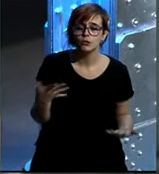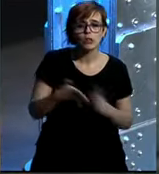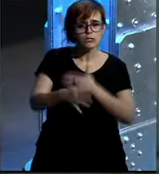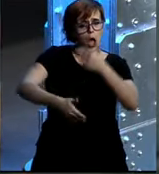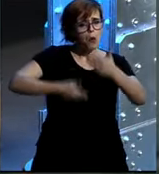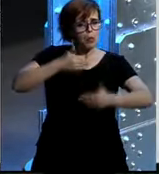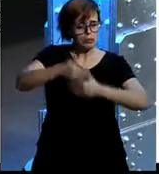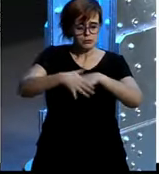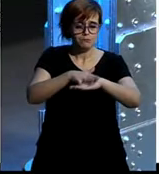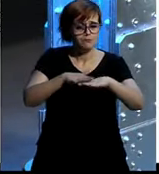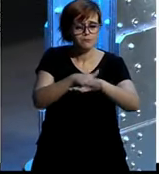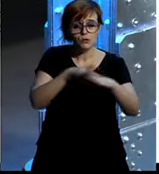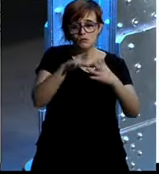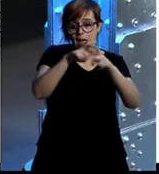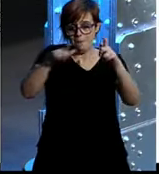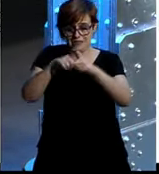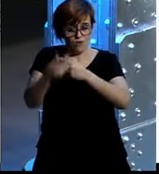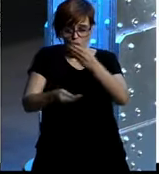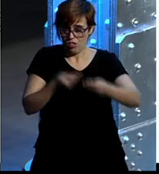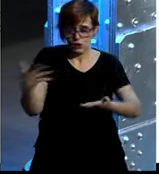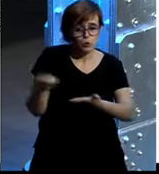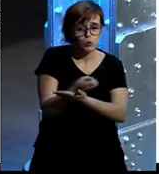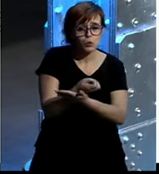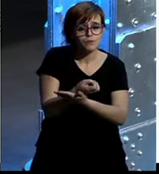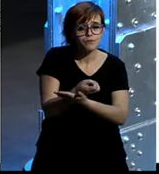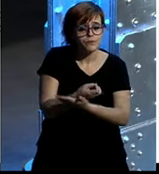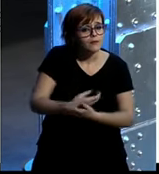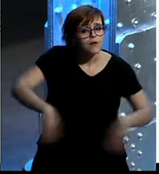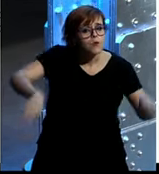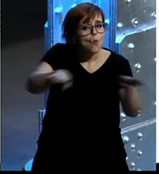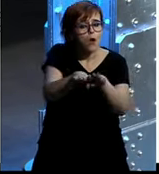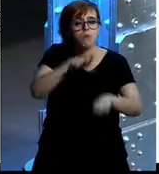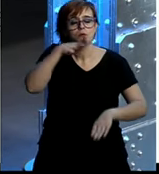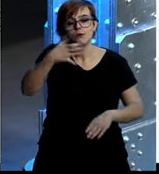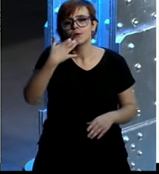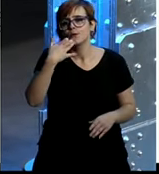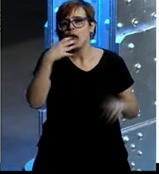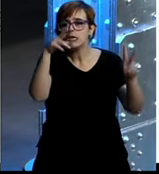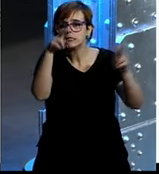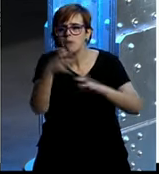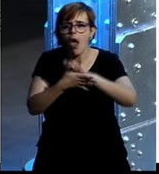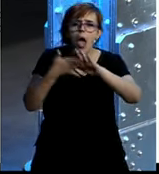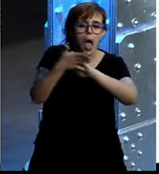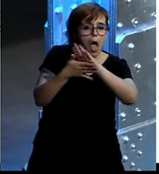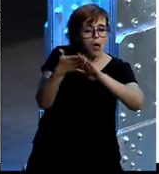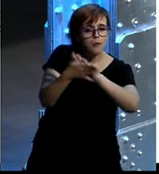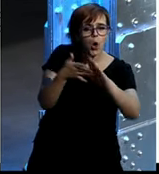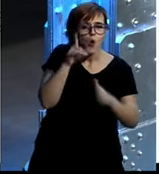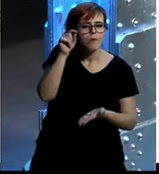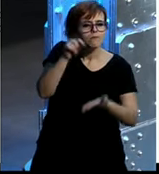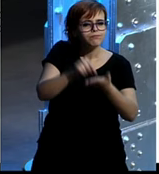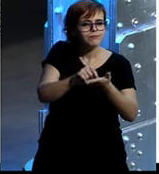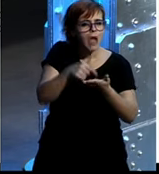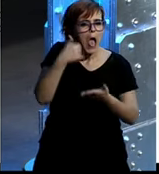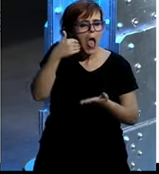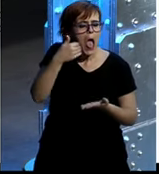proceso, es muy básico, con lo cual todas las empresas ya lo hacen, bueno, pues para saber en qué temas se hablan de nosotros, en qué momento se habla